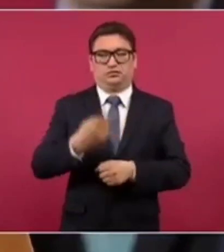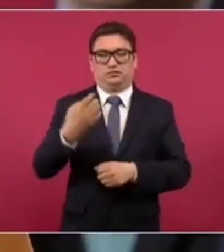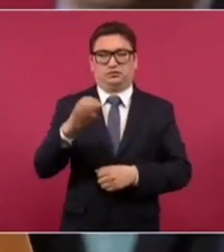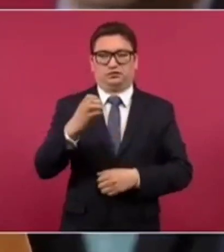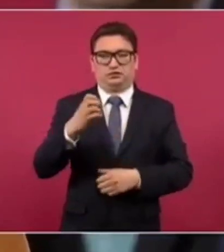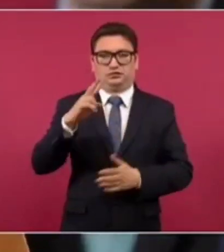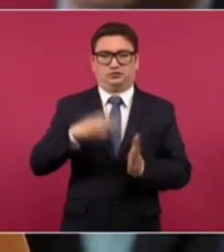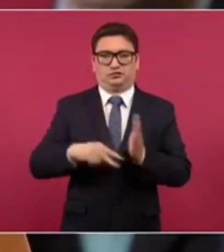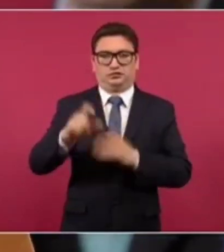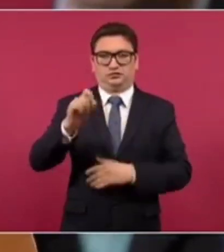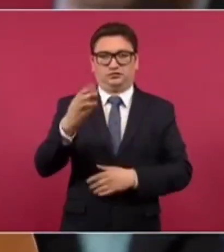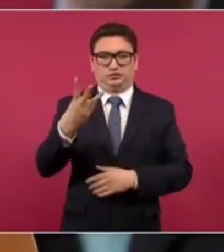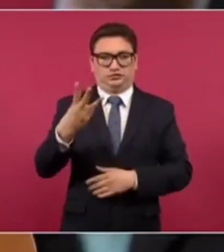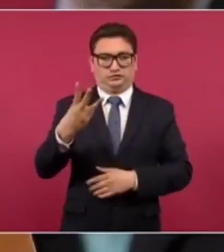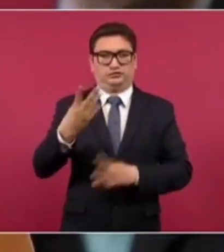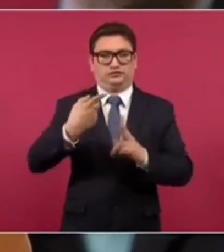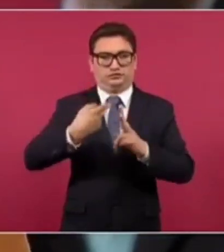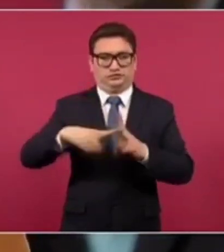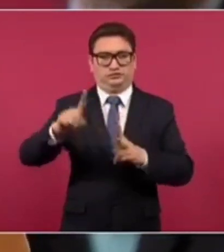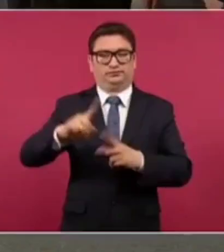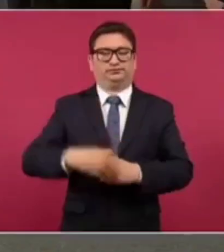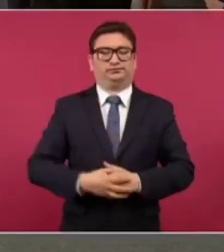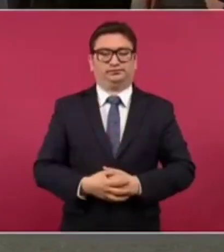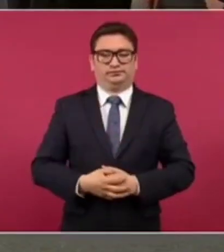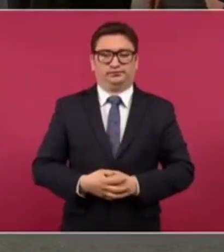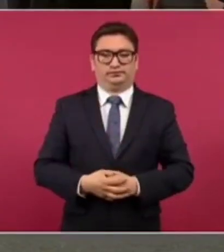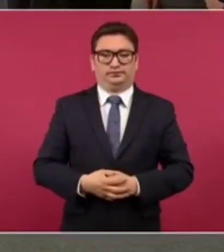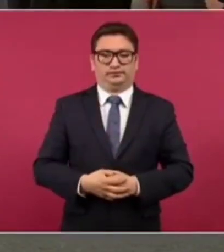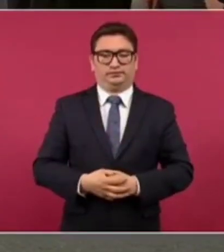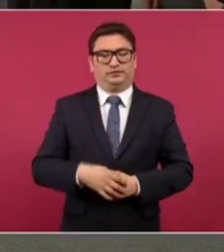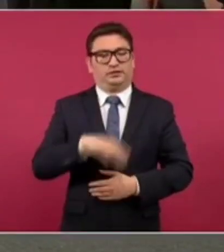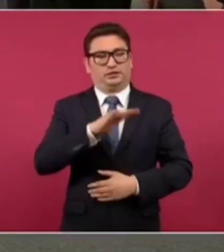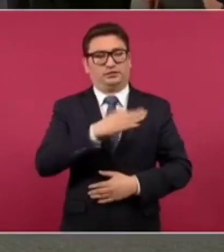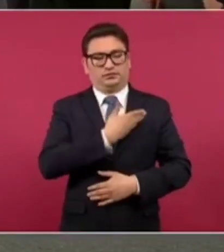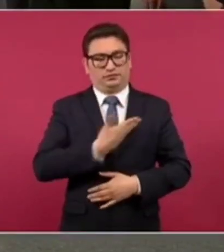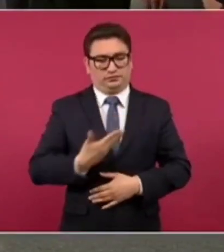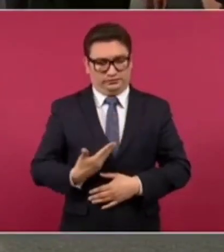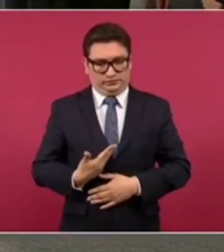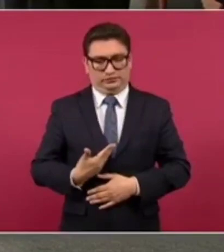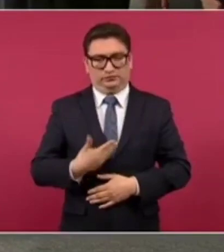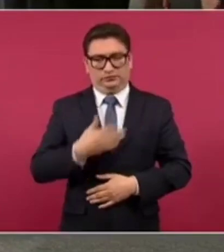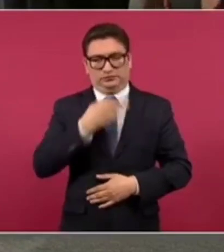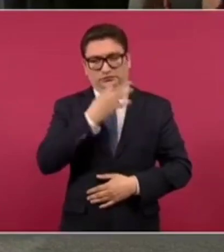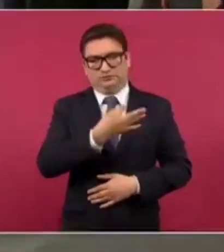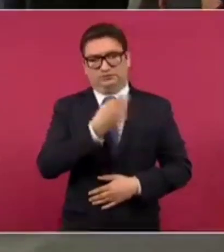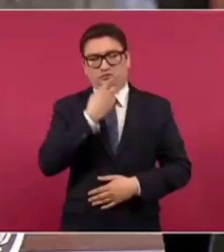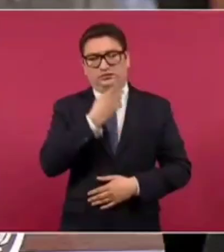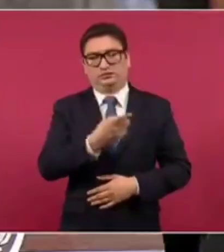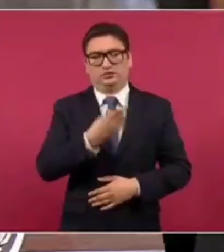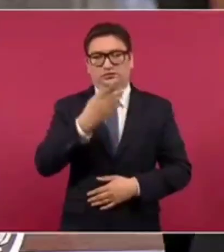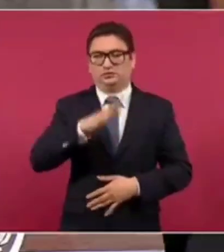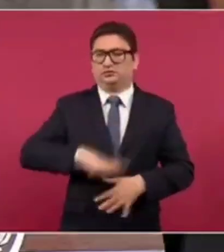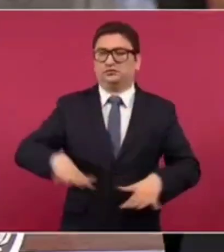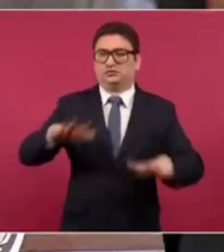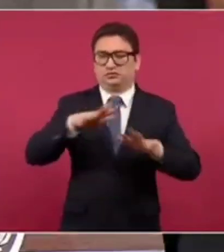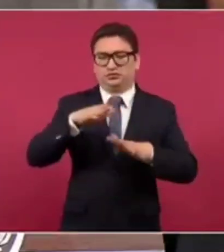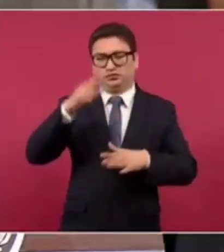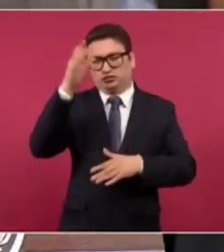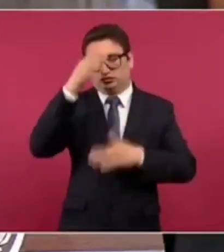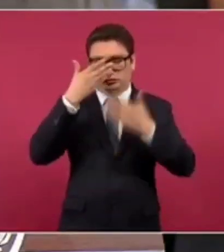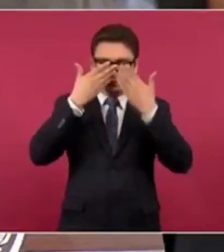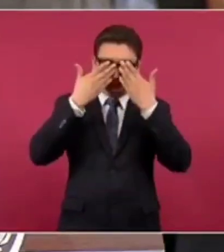2023. Señalar, presidente, que hay conciencia, hay un